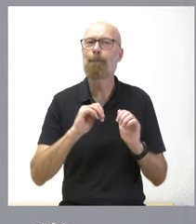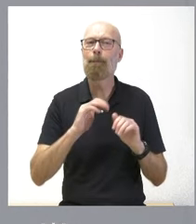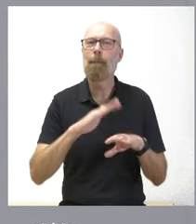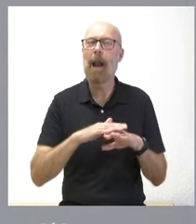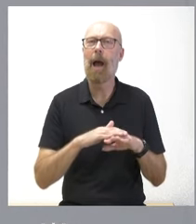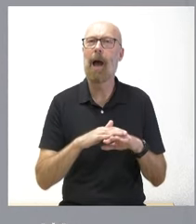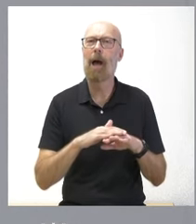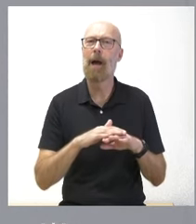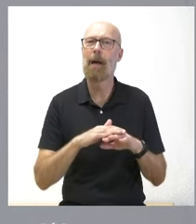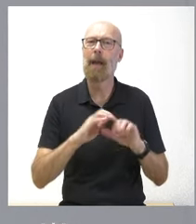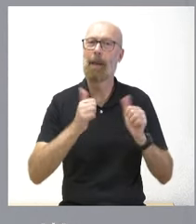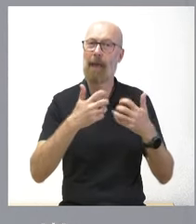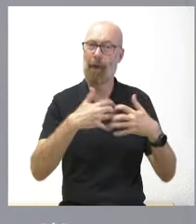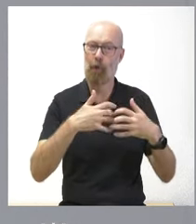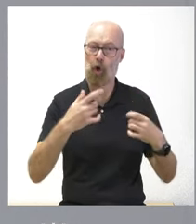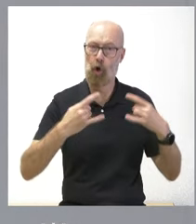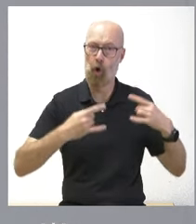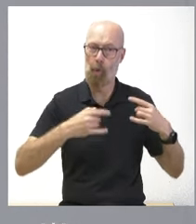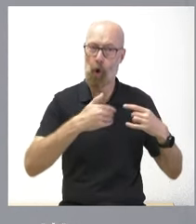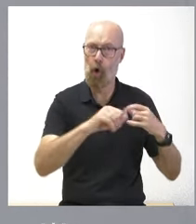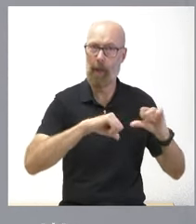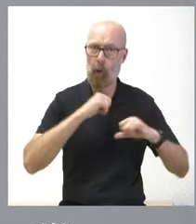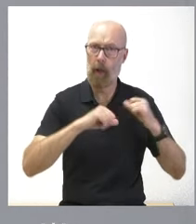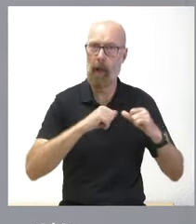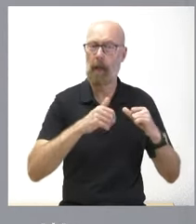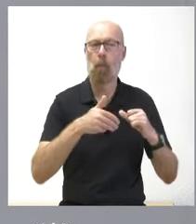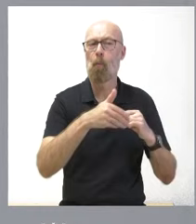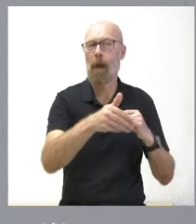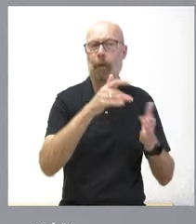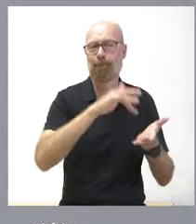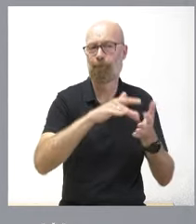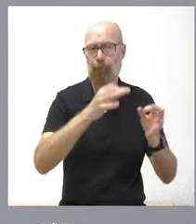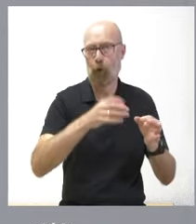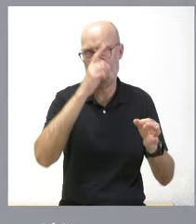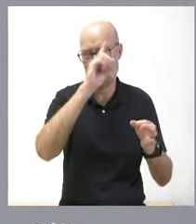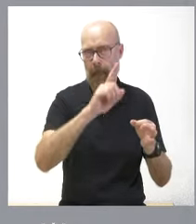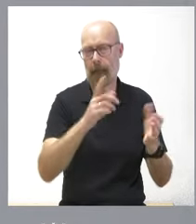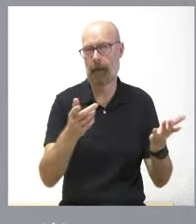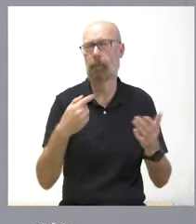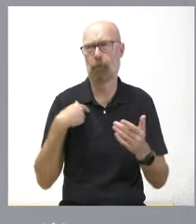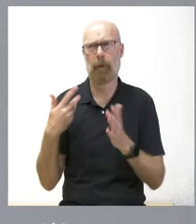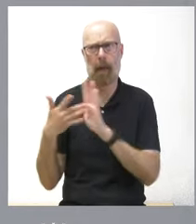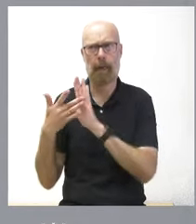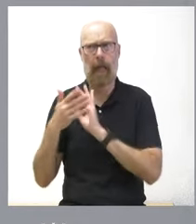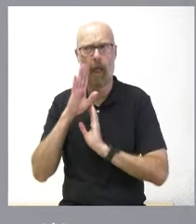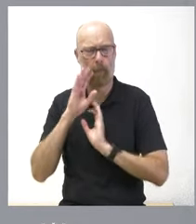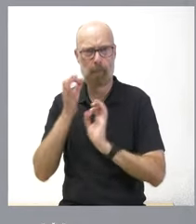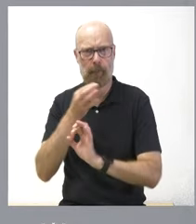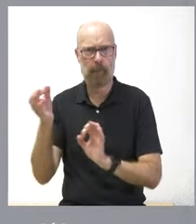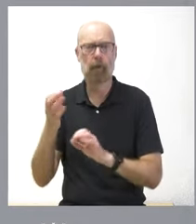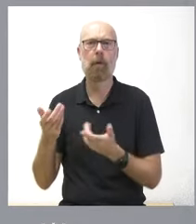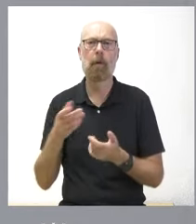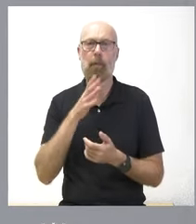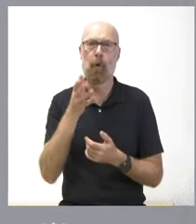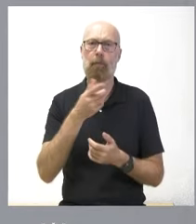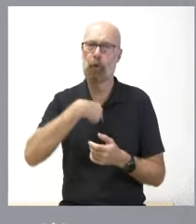para esta puesta a disposición no sé si la consejería lo podrá ofrecer usted lo ha descrito muy bien no solamente es de la voluntad determinada que tiene